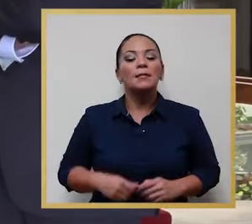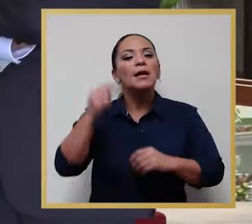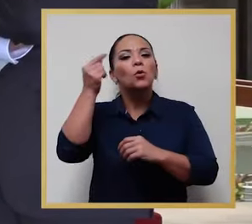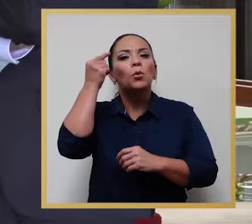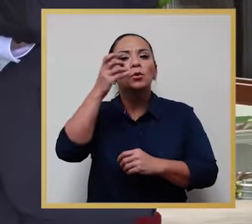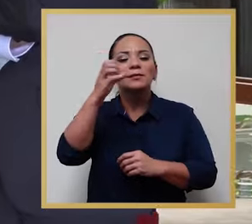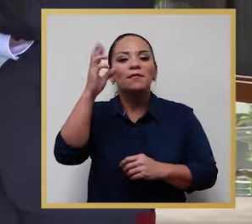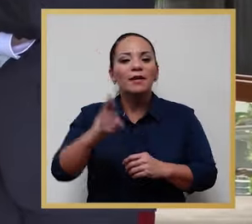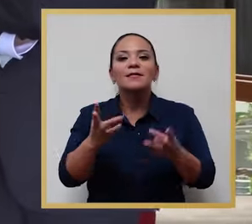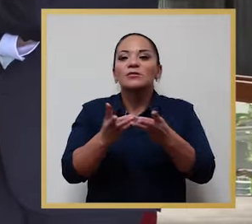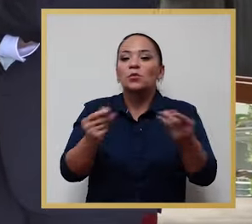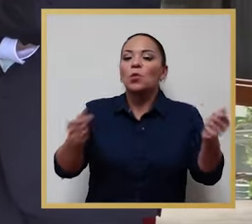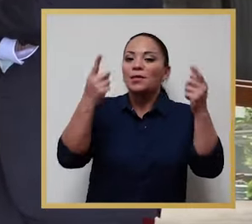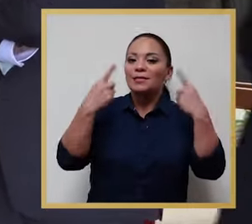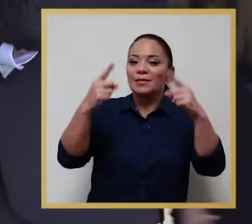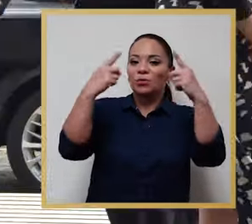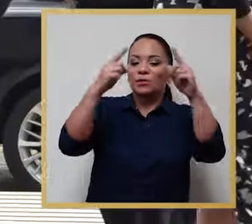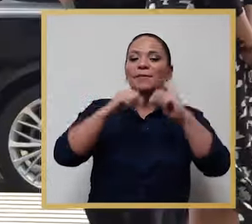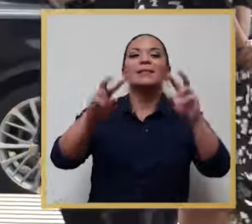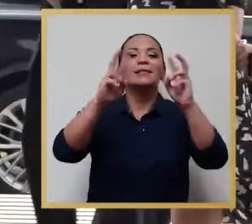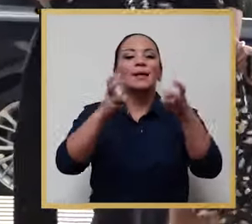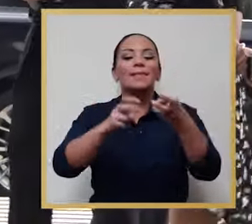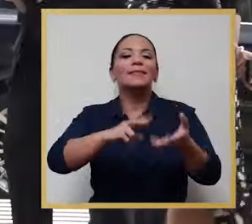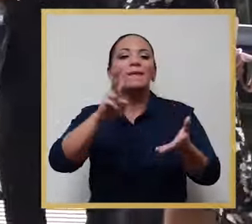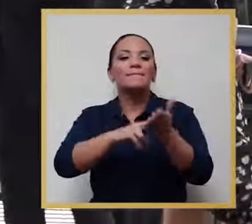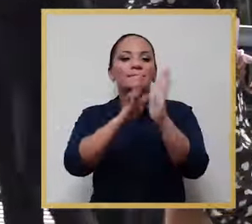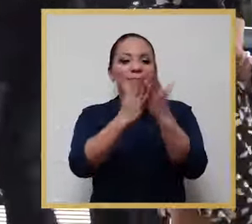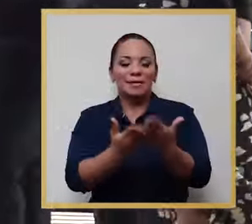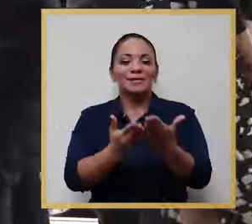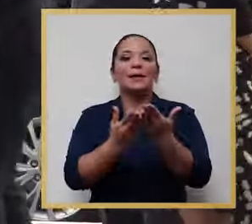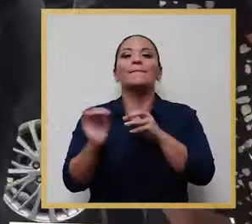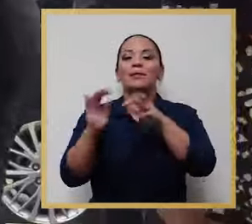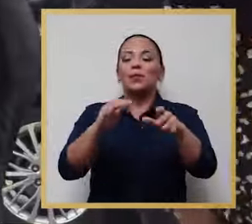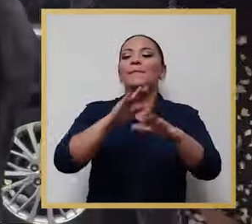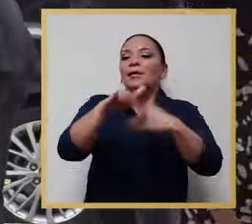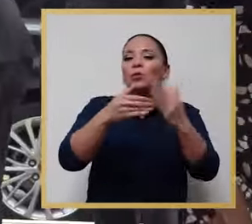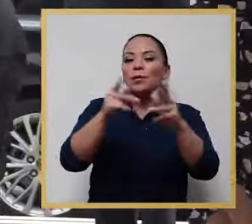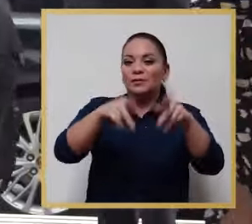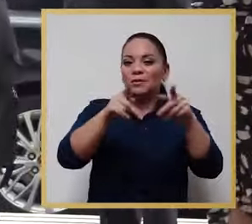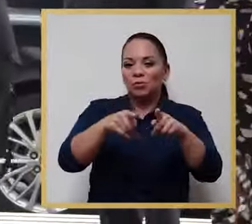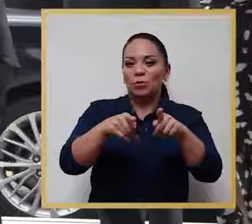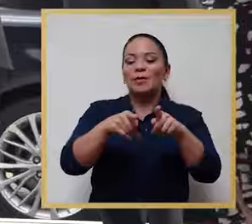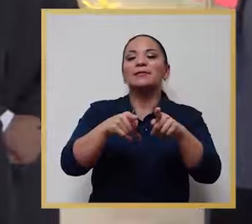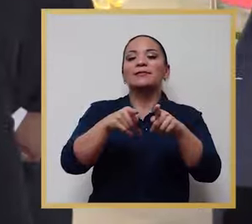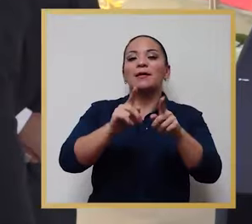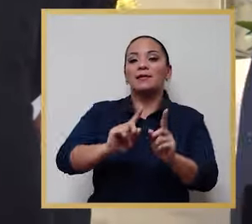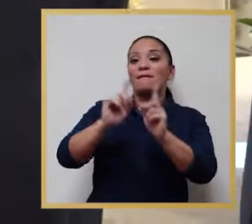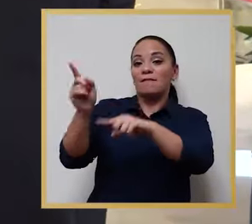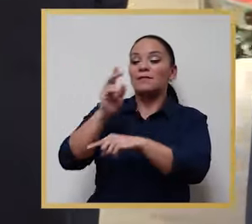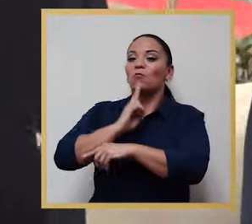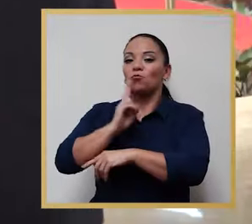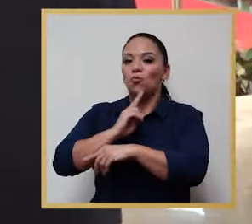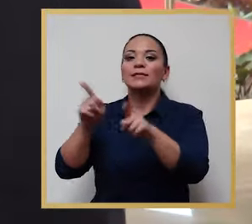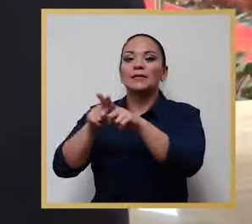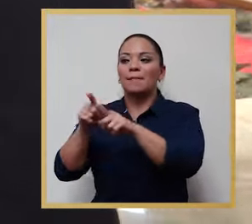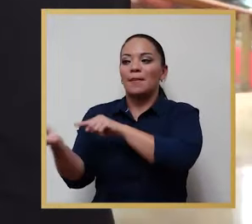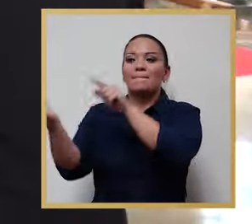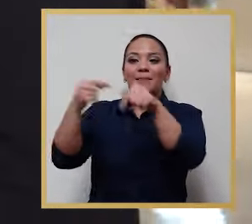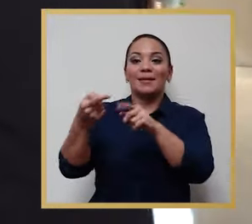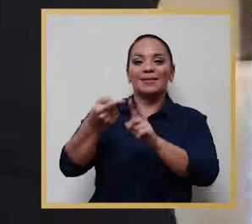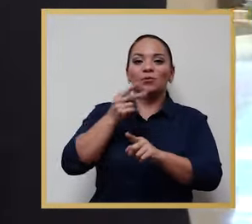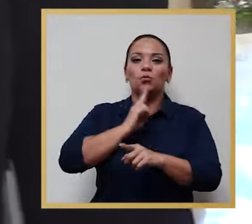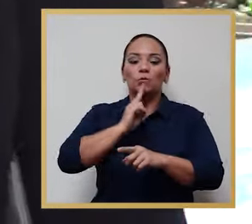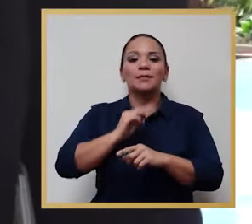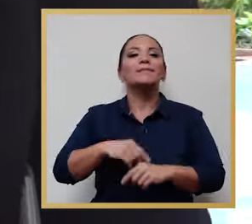El gobierno de Costa Rica resolvió exitosamente el tema de visas migratorias para los nacionales que visiten Honduras. El presidente de la